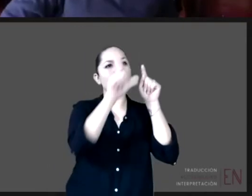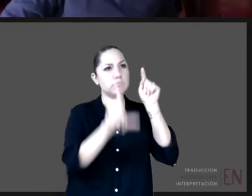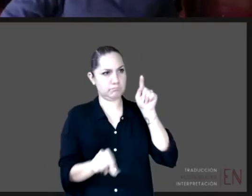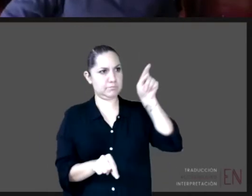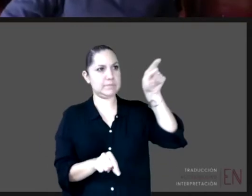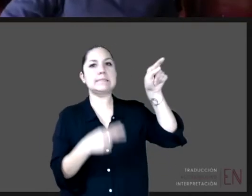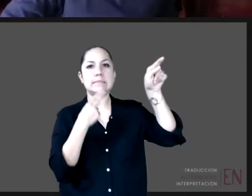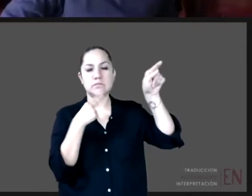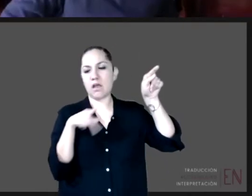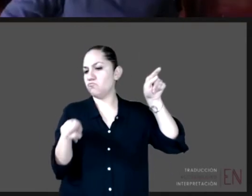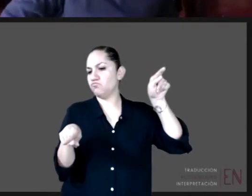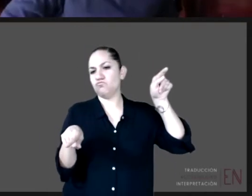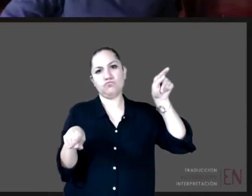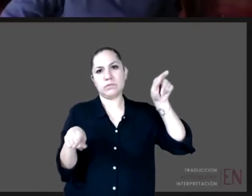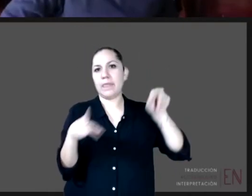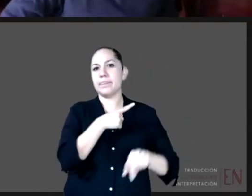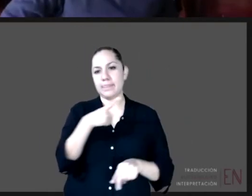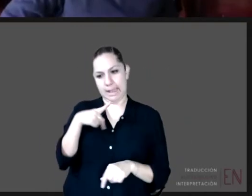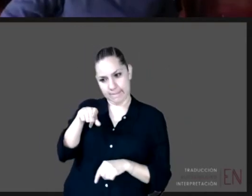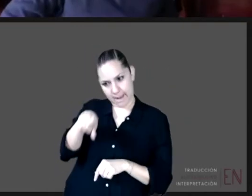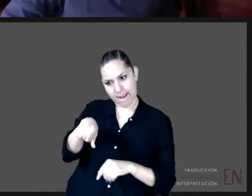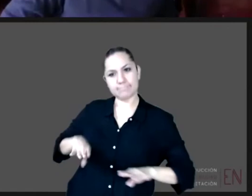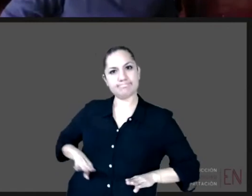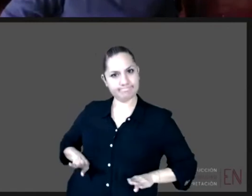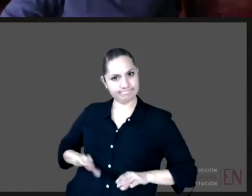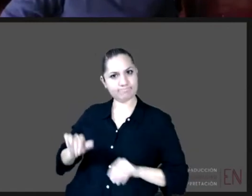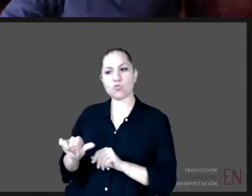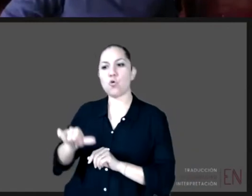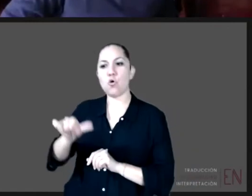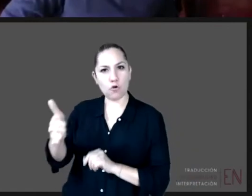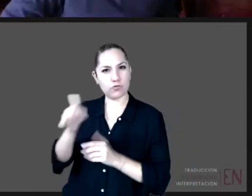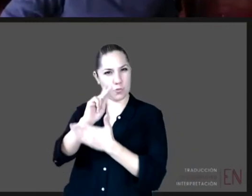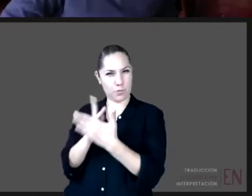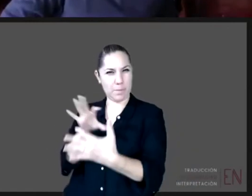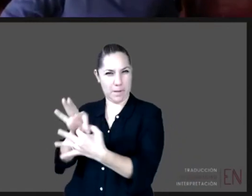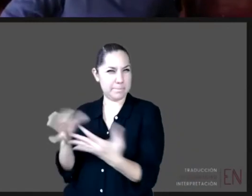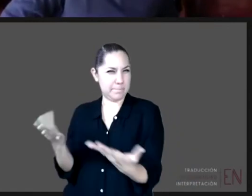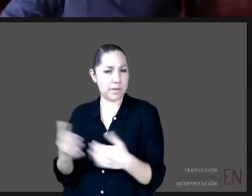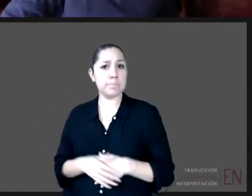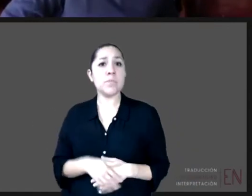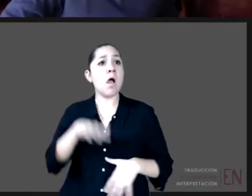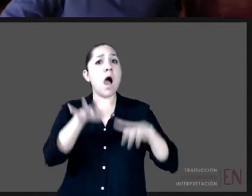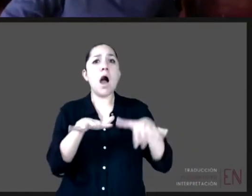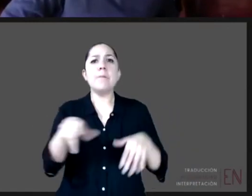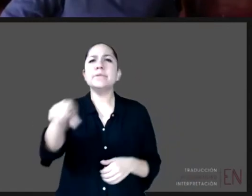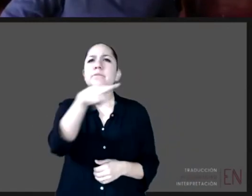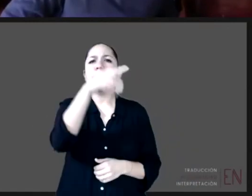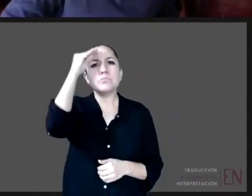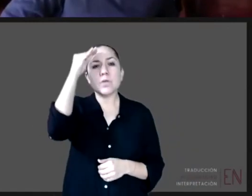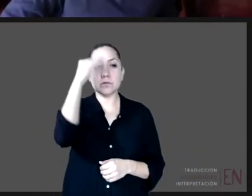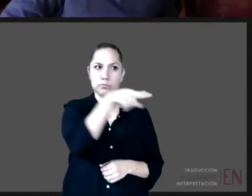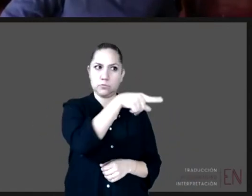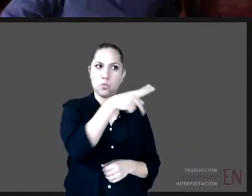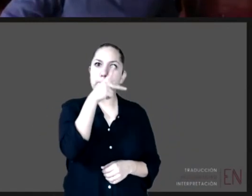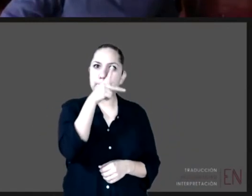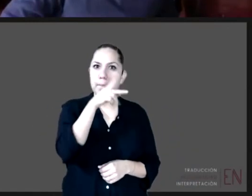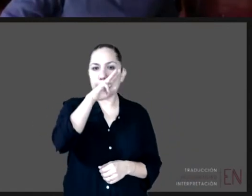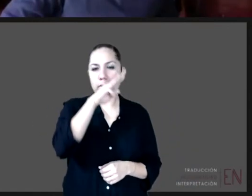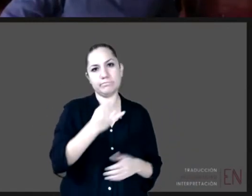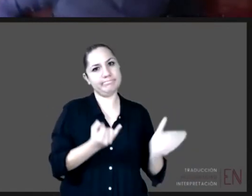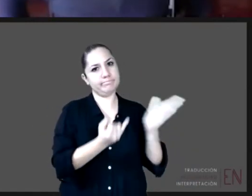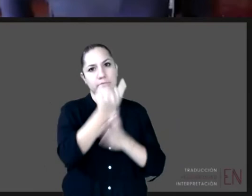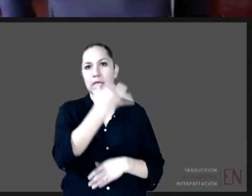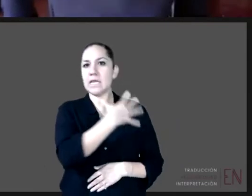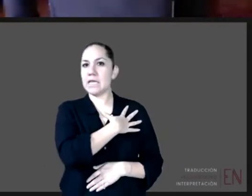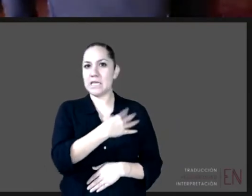Solamente criminalizar, por ejemplo, a los padres que traen a sus hijos viajando desde muy lejos, a veces muchos de ellos migrantes de Centro y